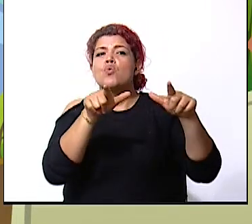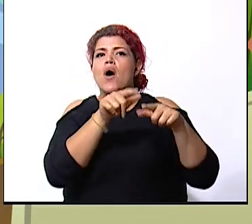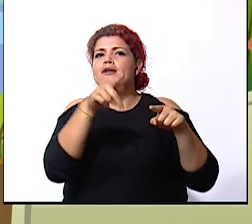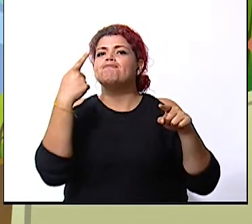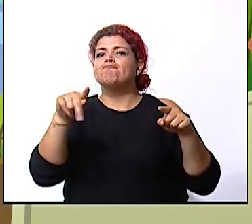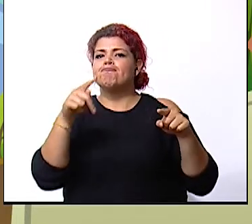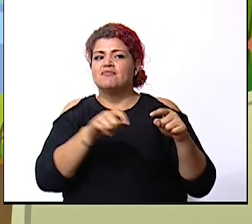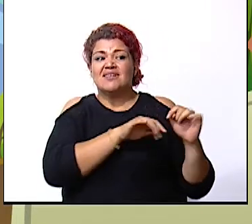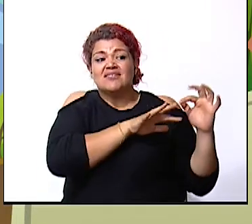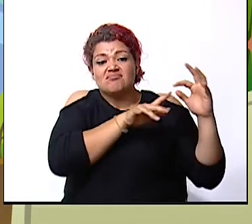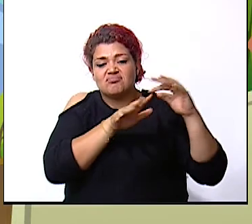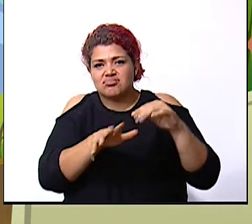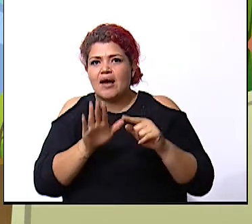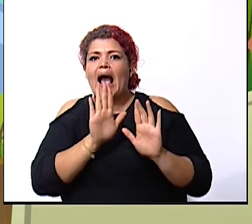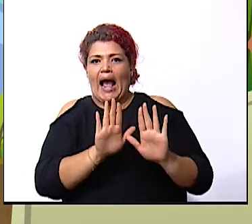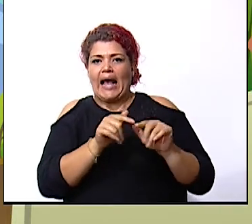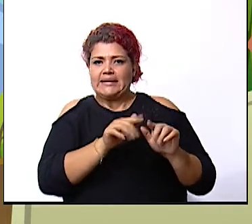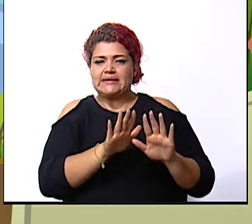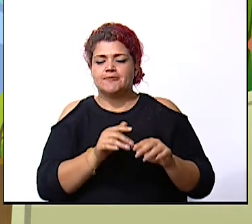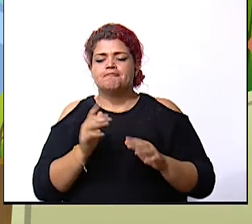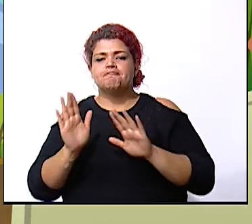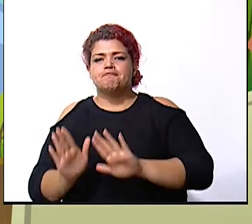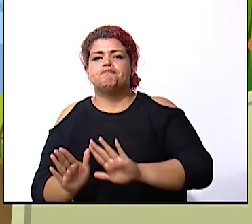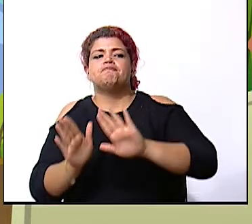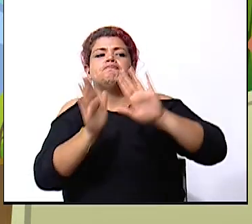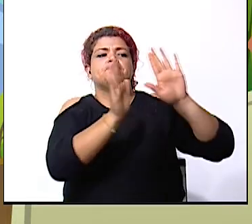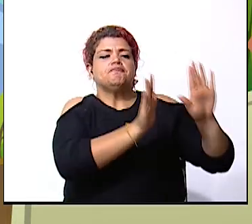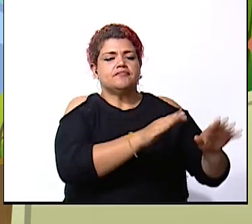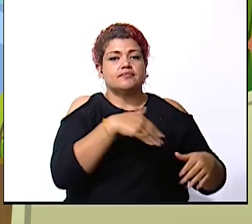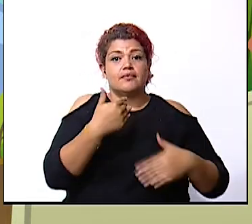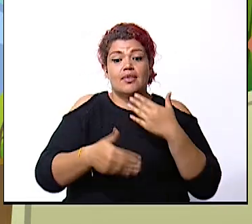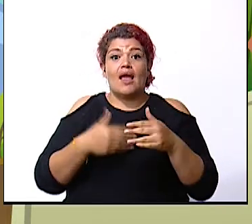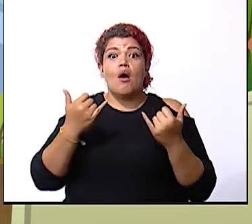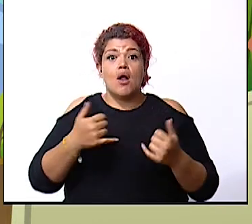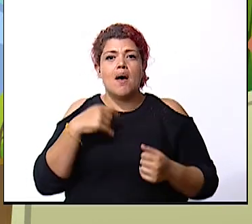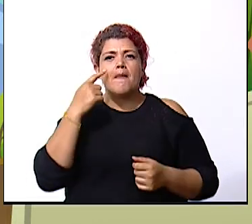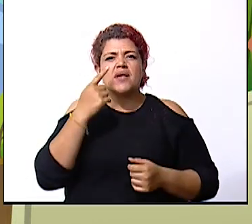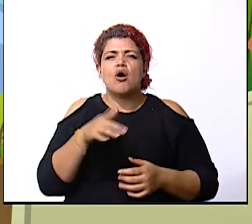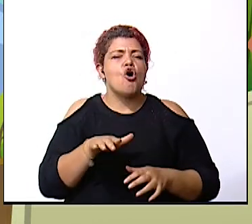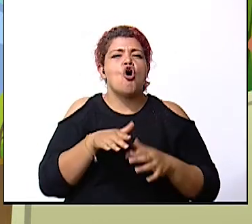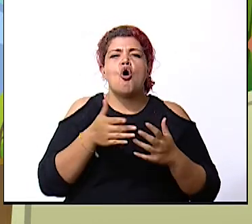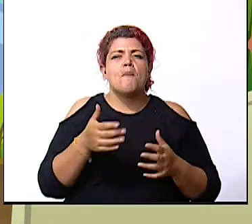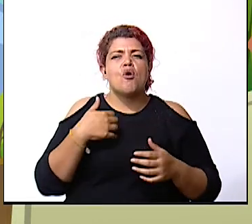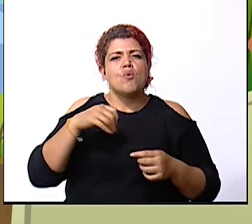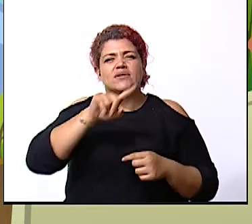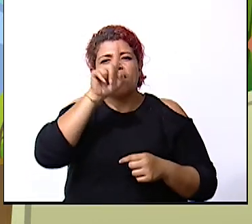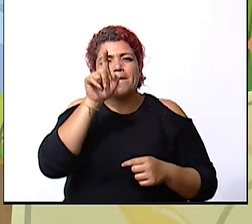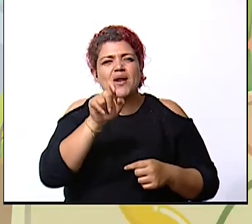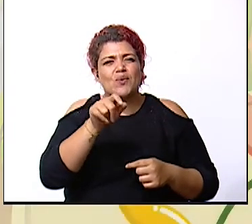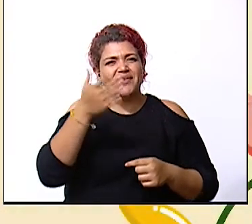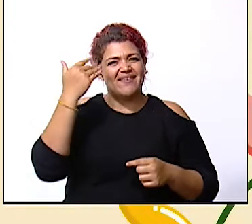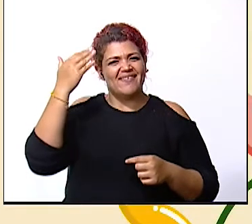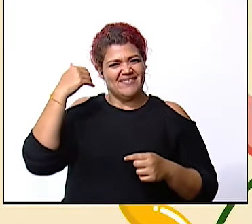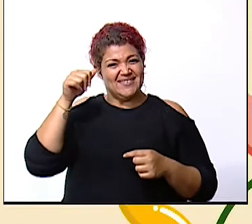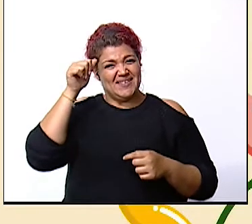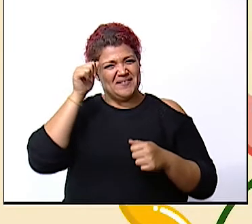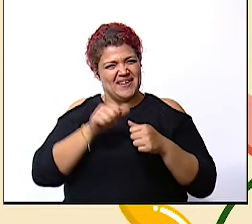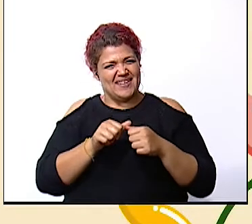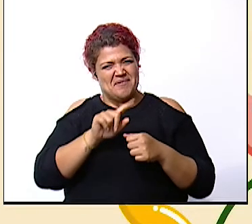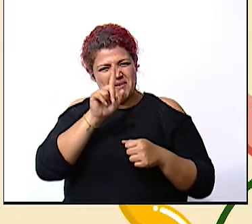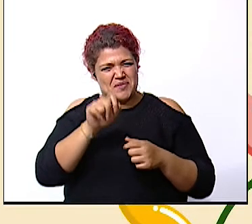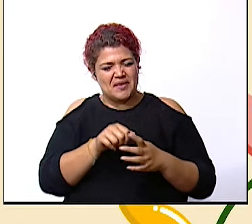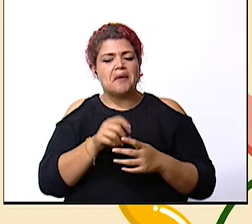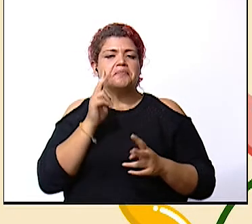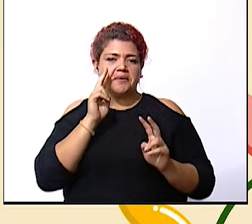deslizamientos vamos a ir viendo y vamos a ver la parte de qué fue nuestra pregunta generadora ¿les parece?